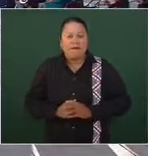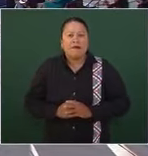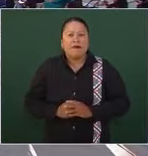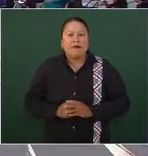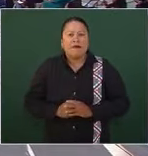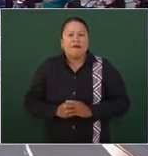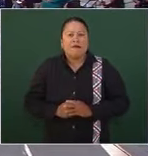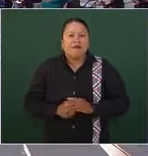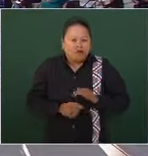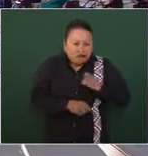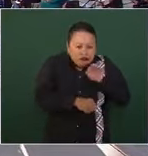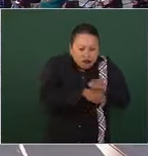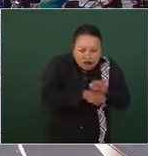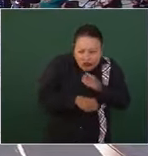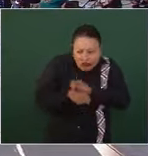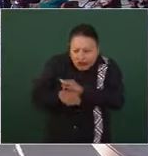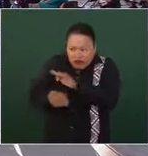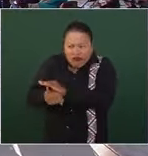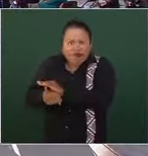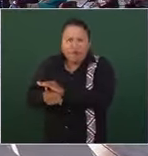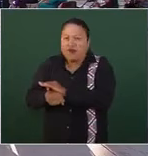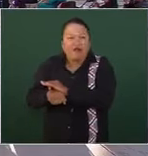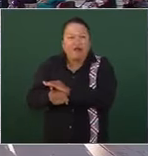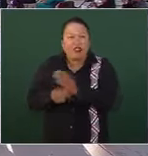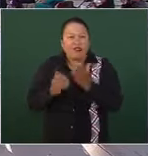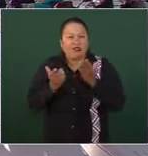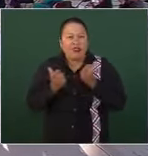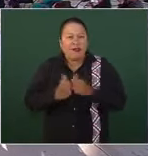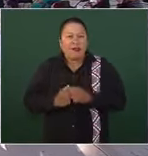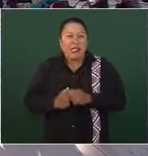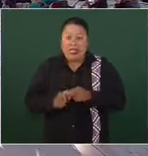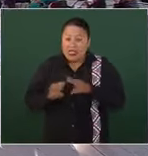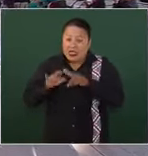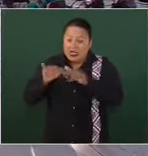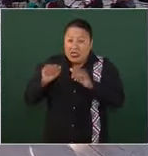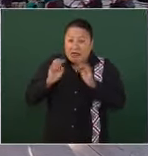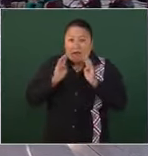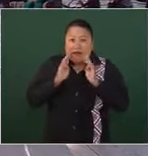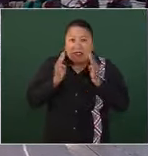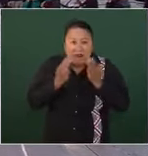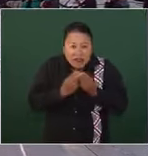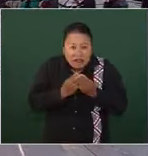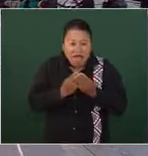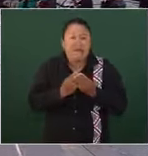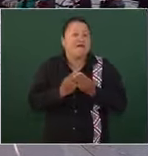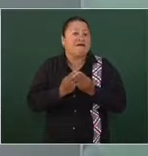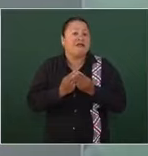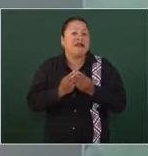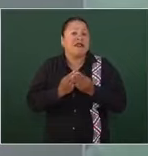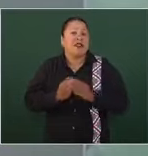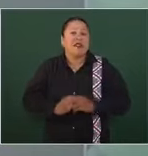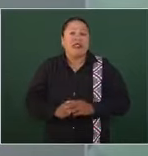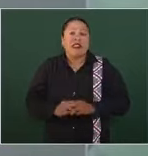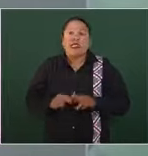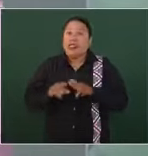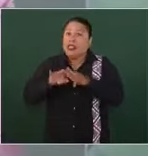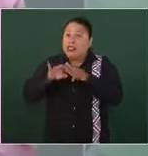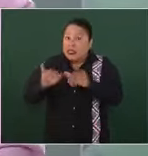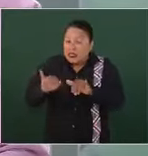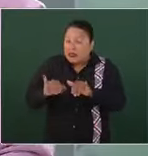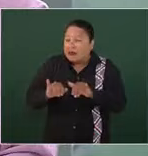protección ni a la delincuencia organizada ni